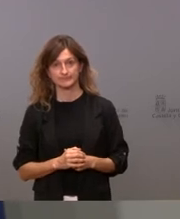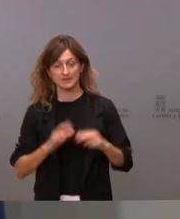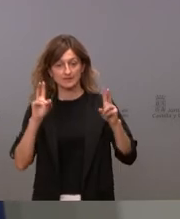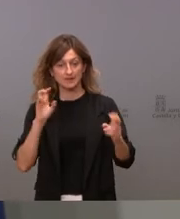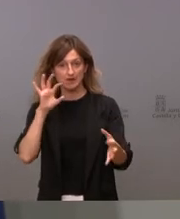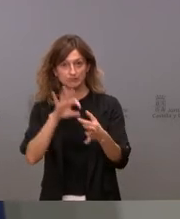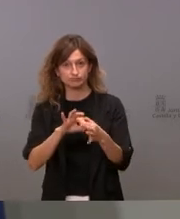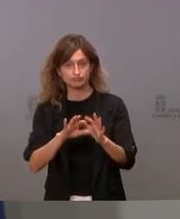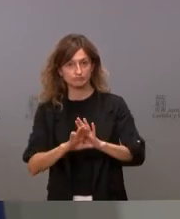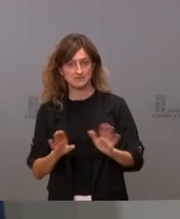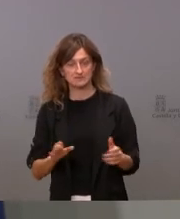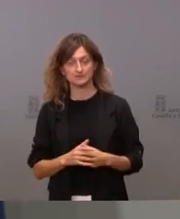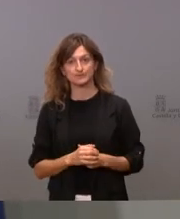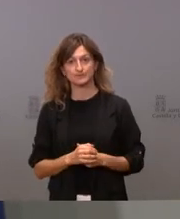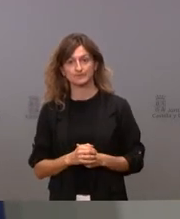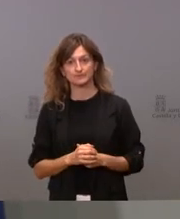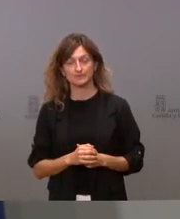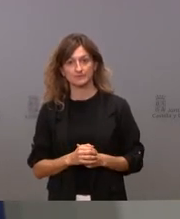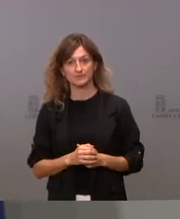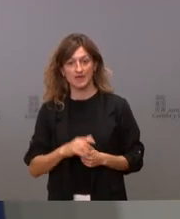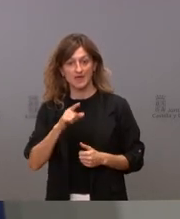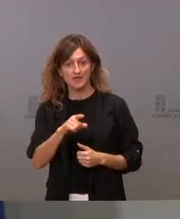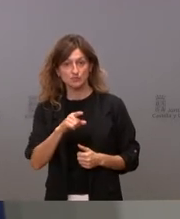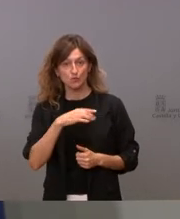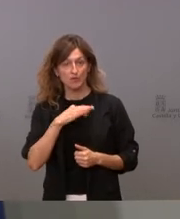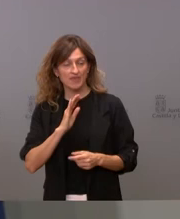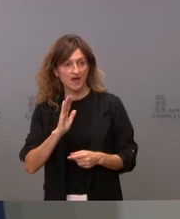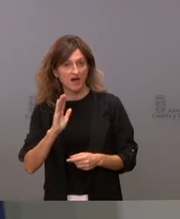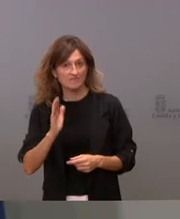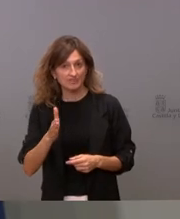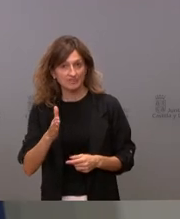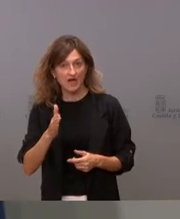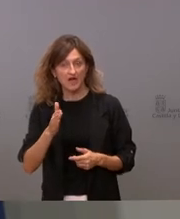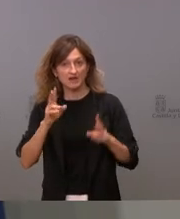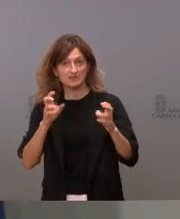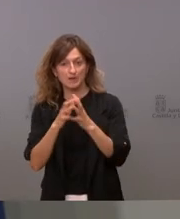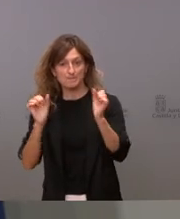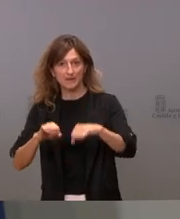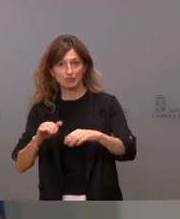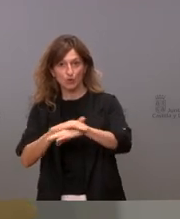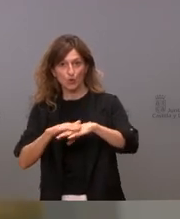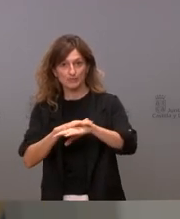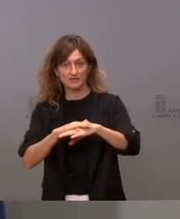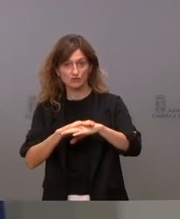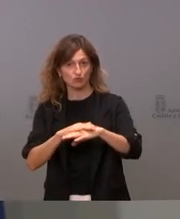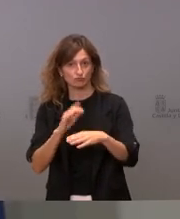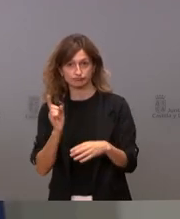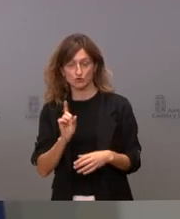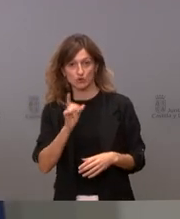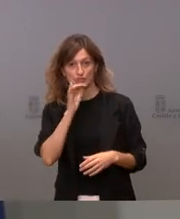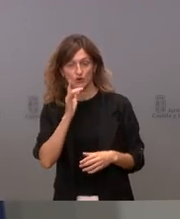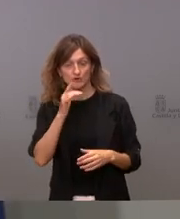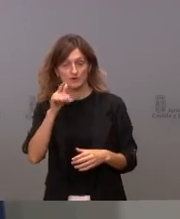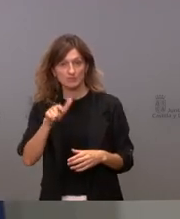respecto y naturalmente esto no afecta ni puede afectar el pacto de gobierno porque no hay imputado